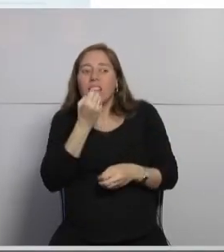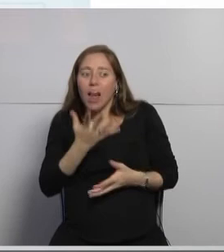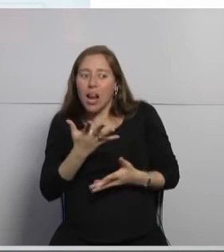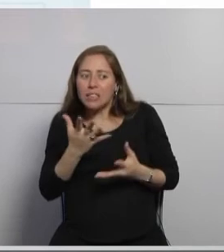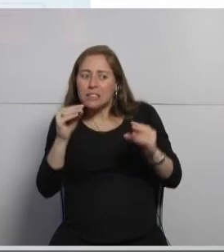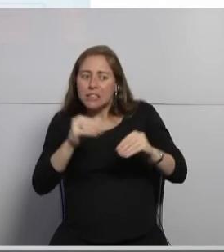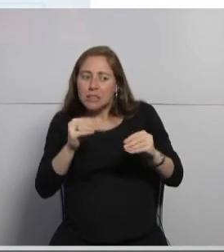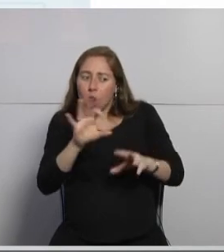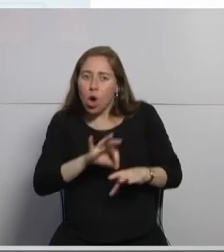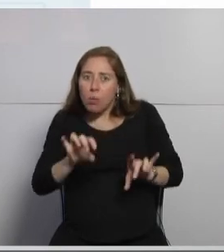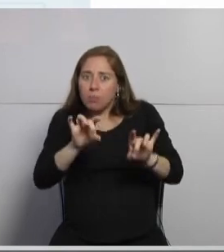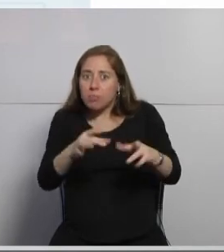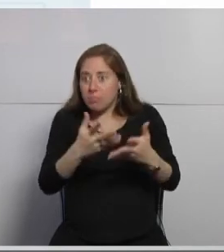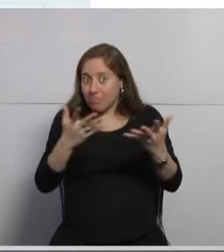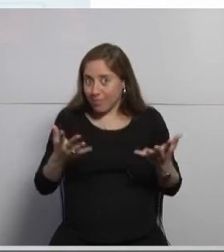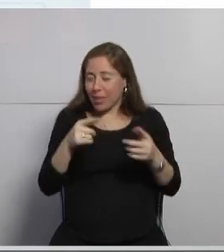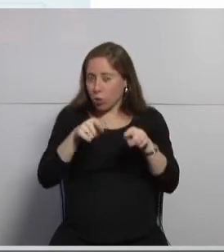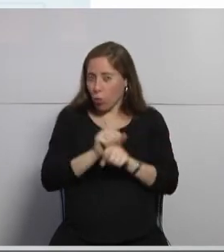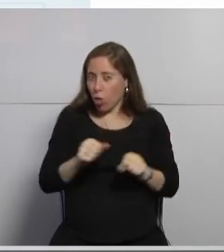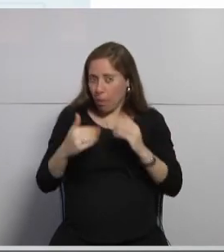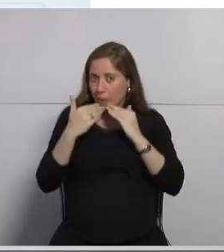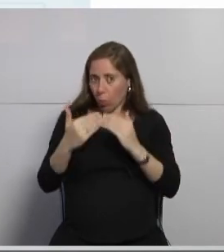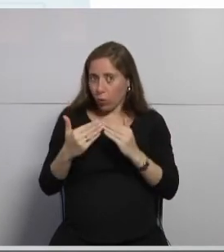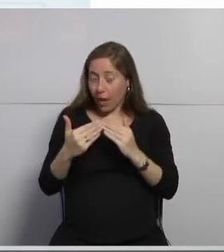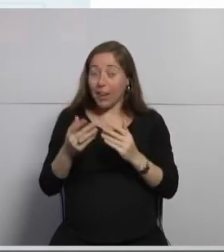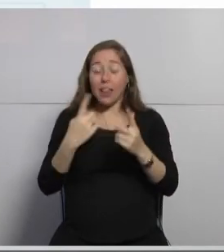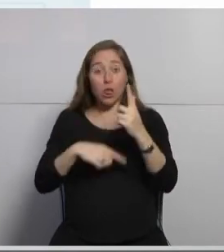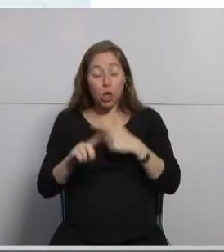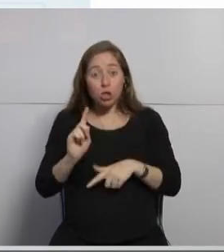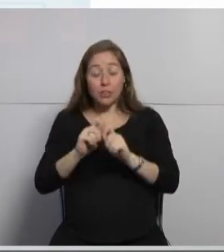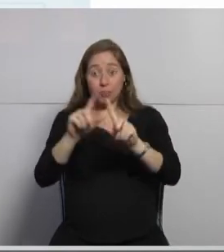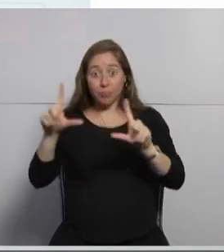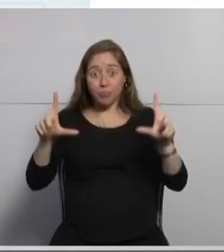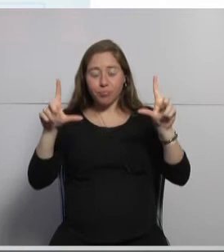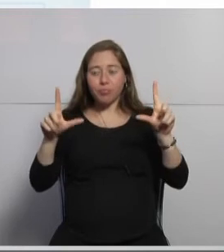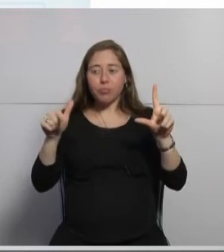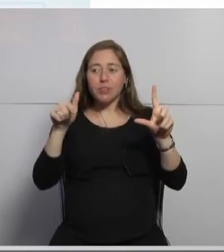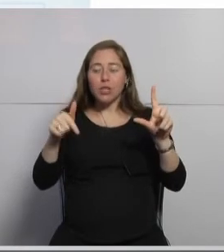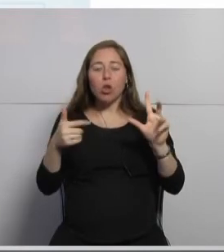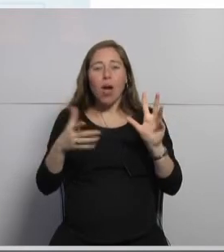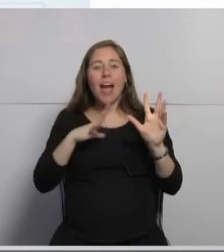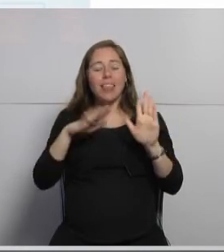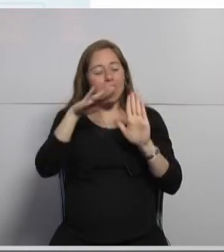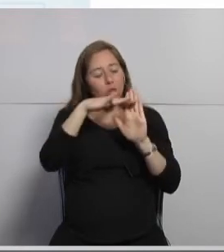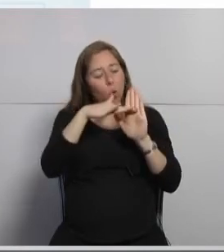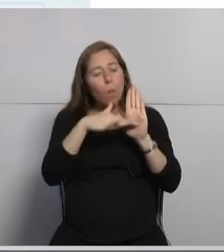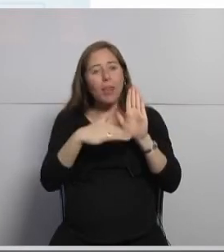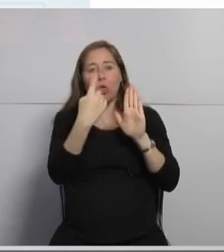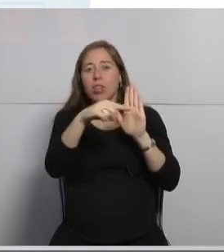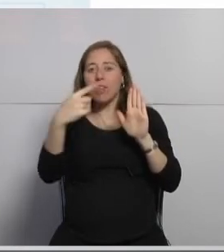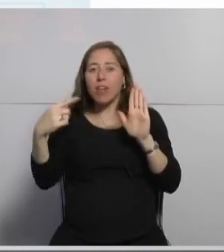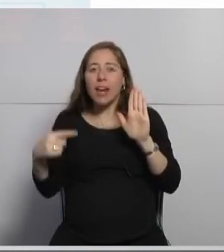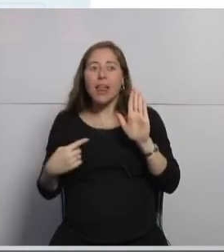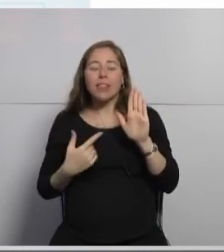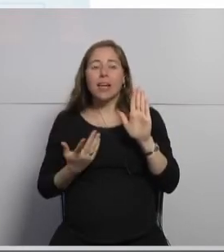acá por ejemplo podemos ver cómo en este portal nos muestra la documentación de cómo son los métodos para